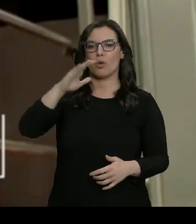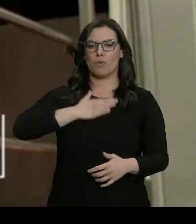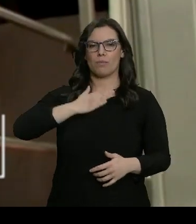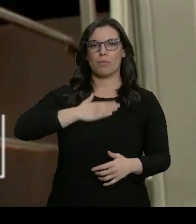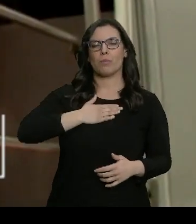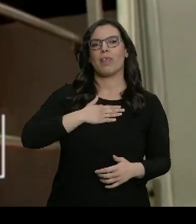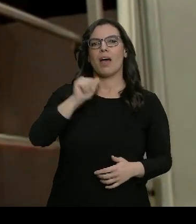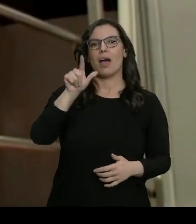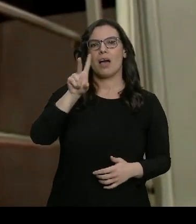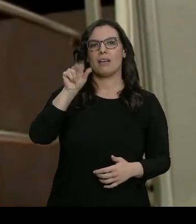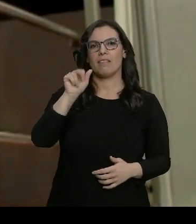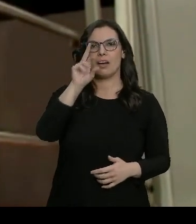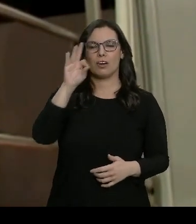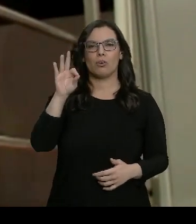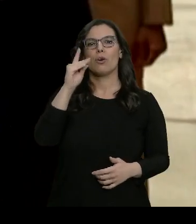Álvaro de Orleans.